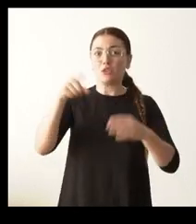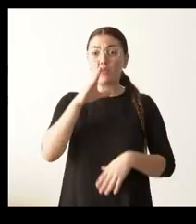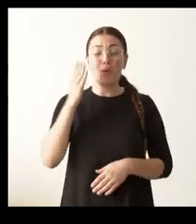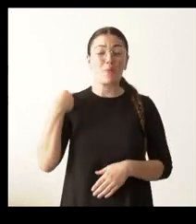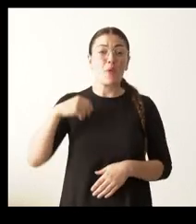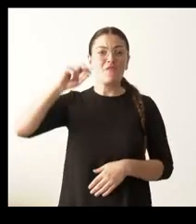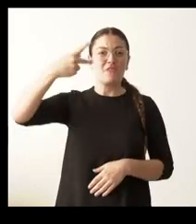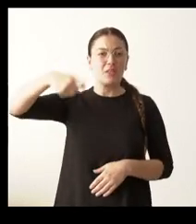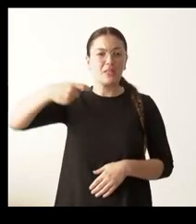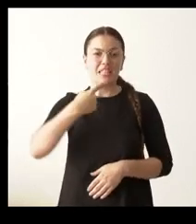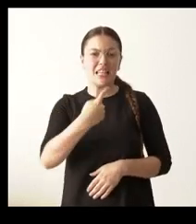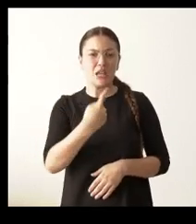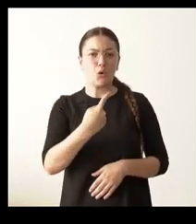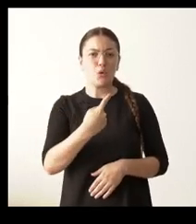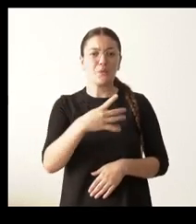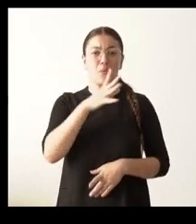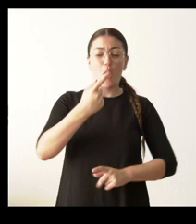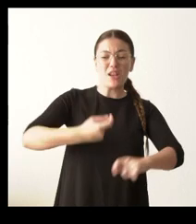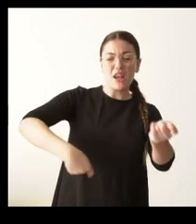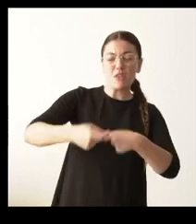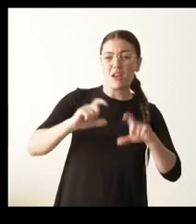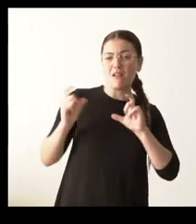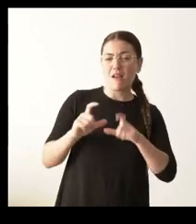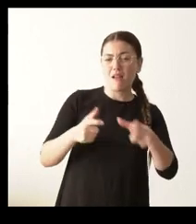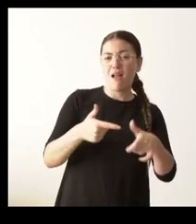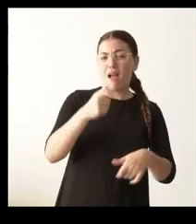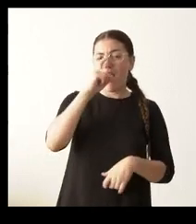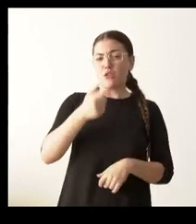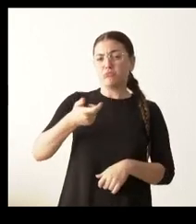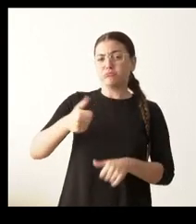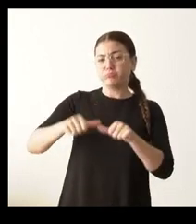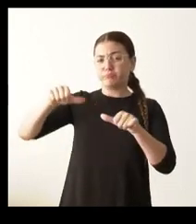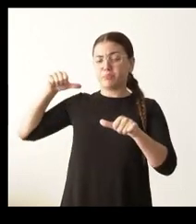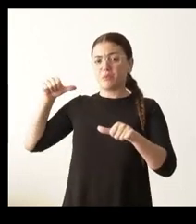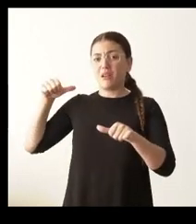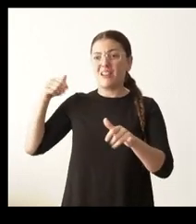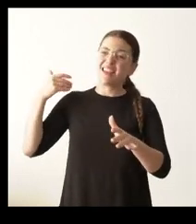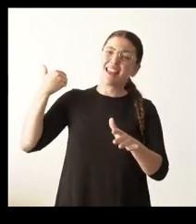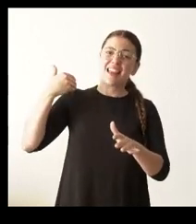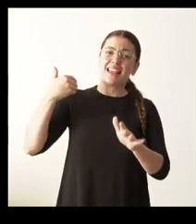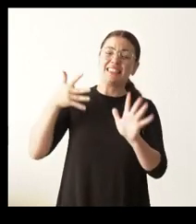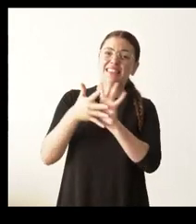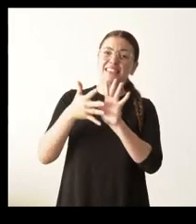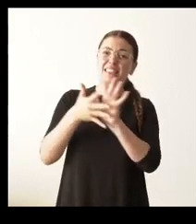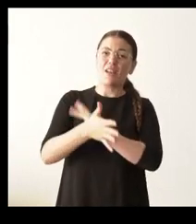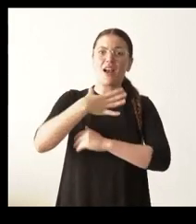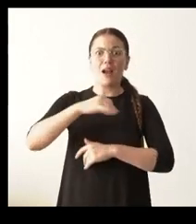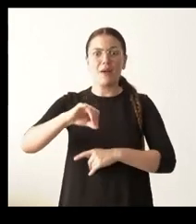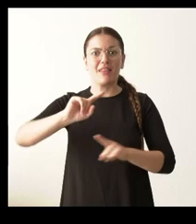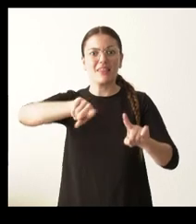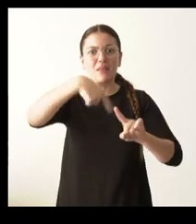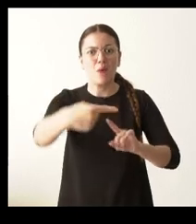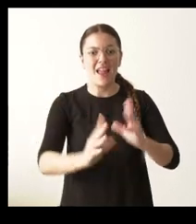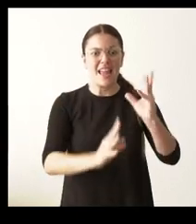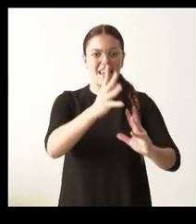fruto de negociaciones similares en anteriores años habían sido causa de que los incendios de